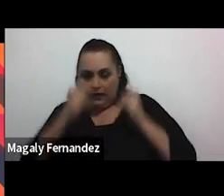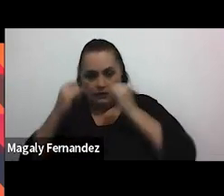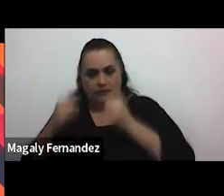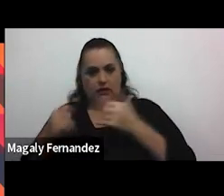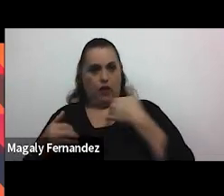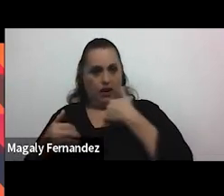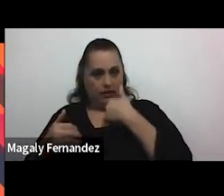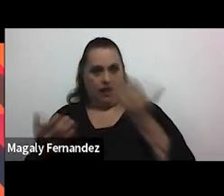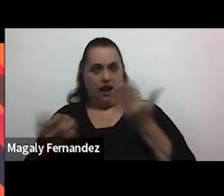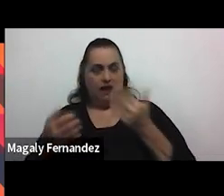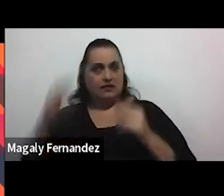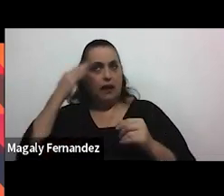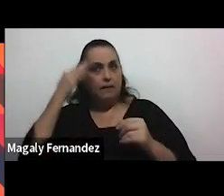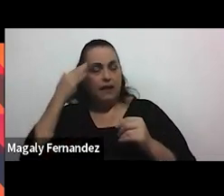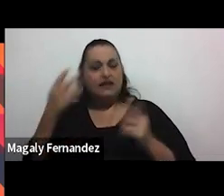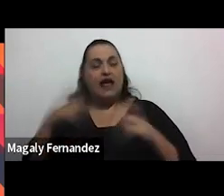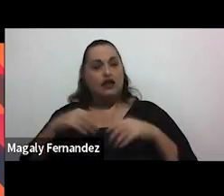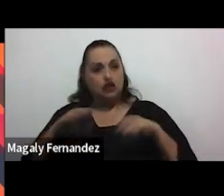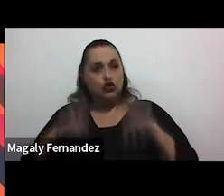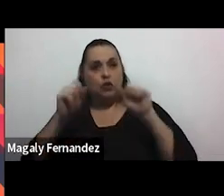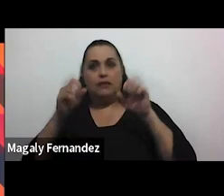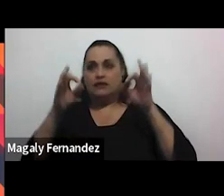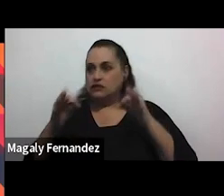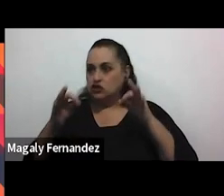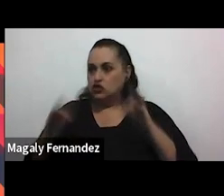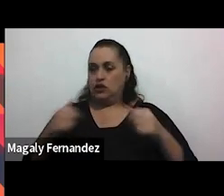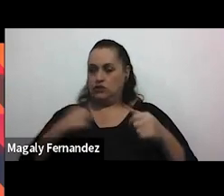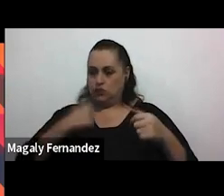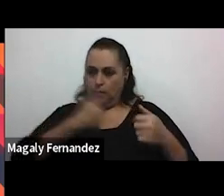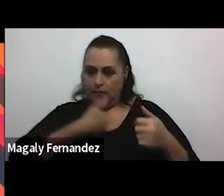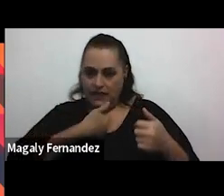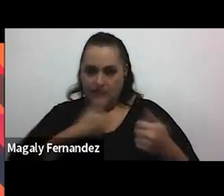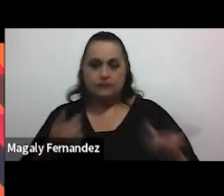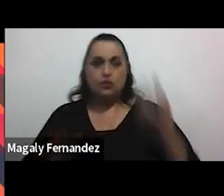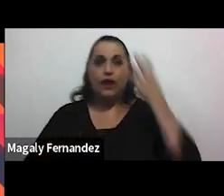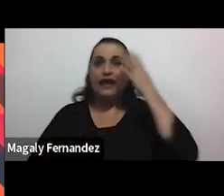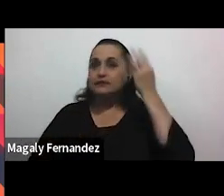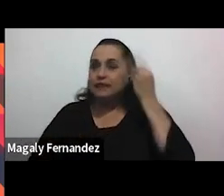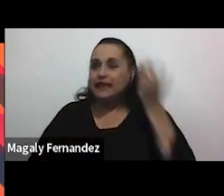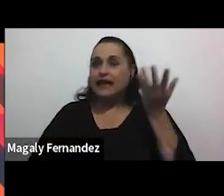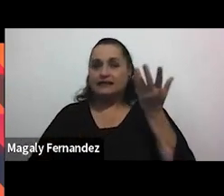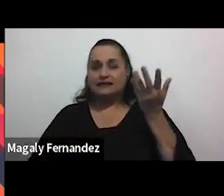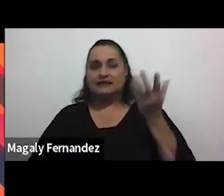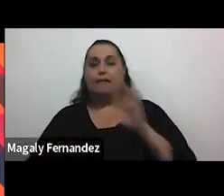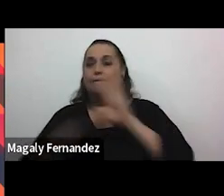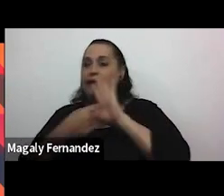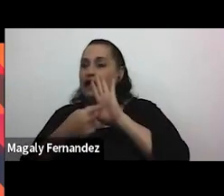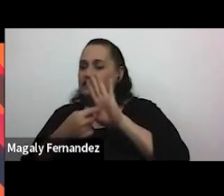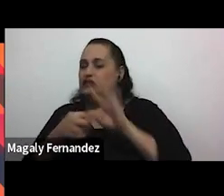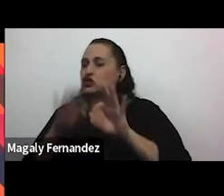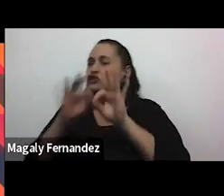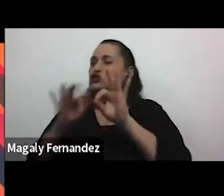esa capacidad digamos de tomar decisión por una misma esas podrían ser algunas manifestaciones como más